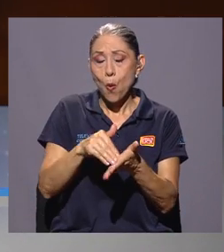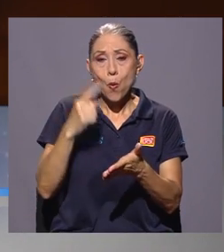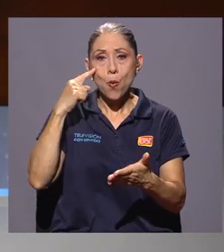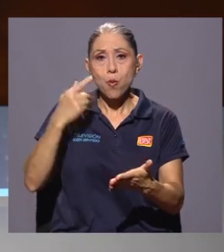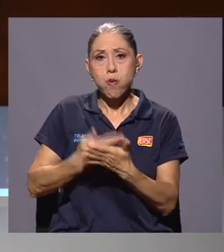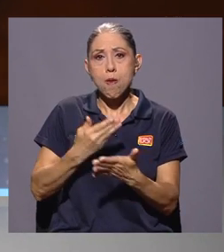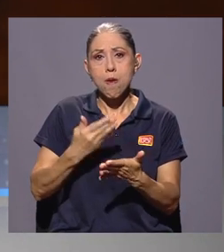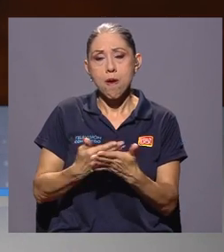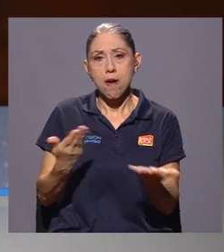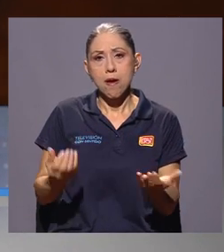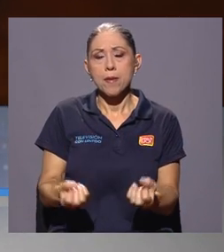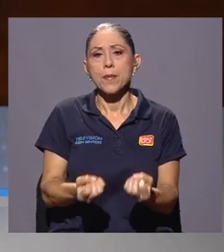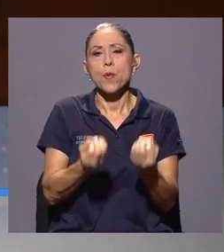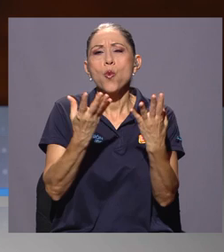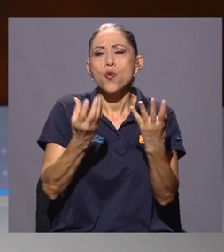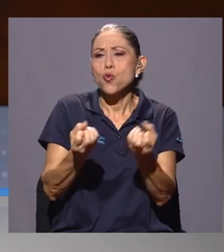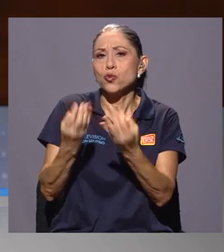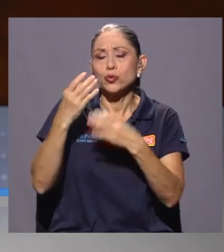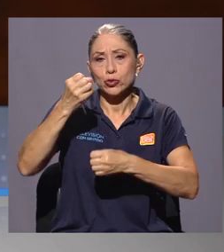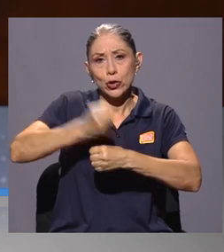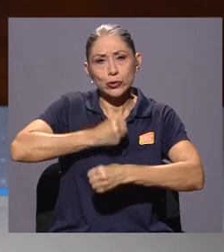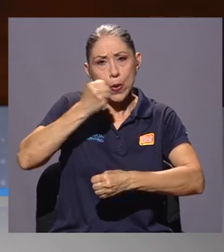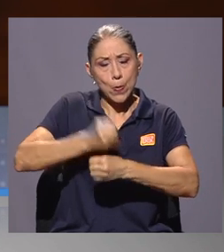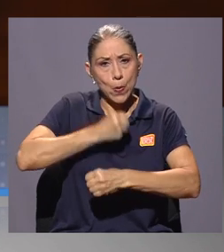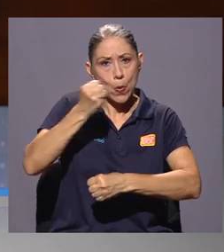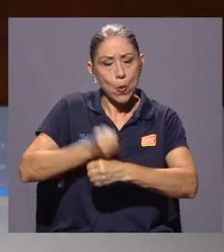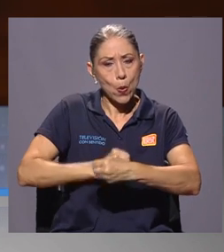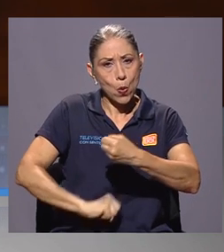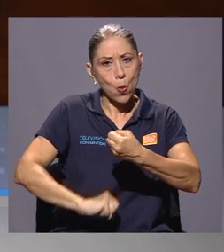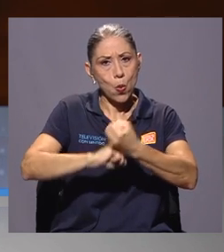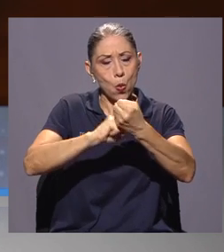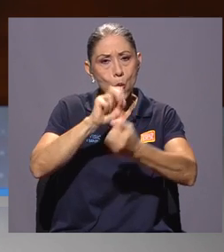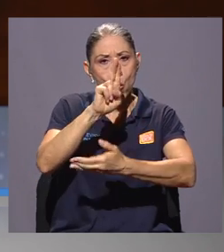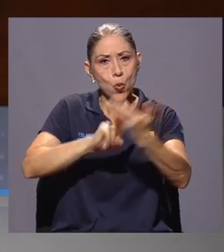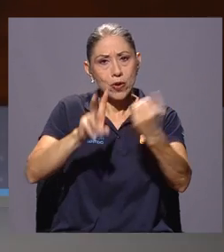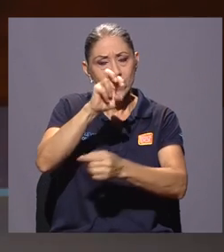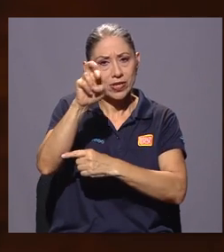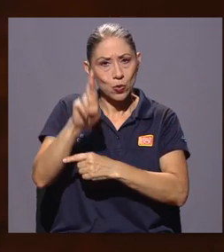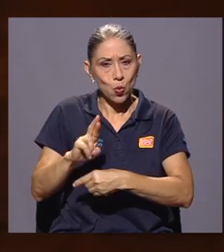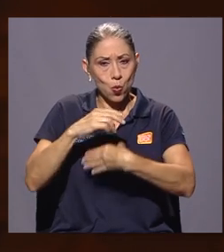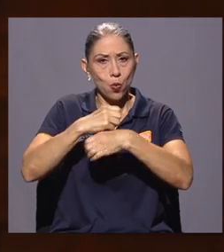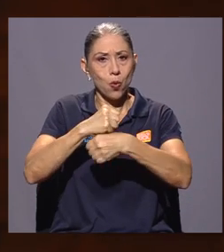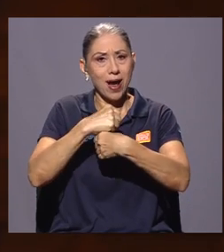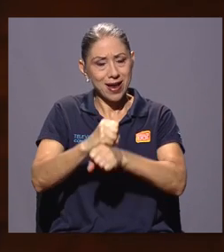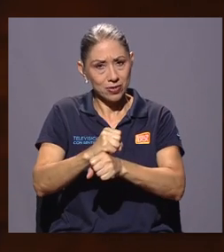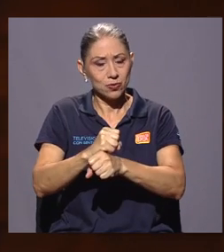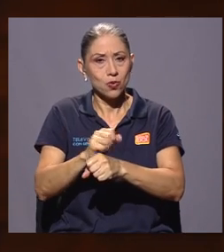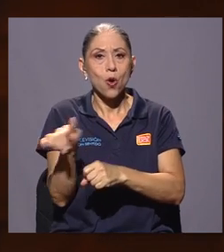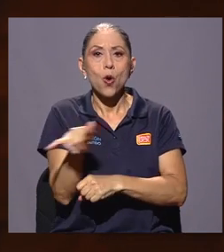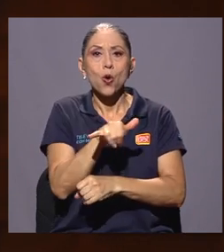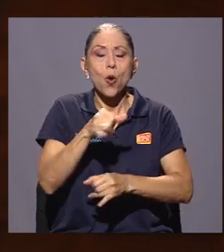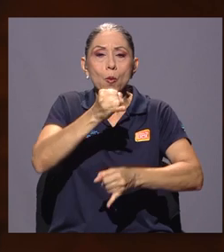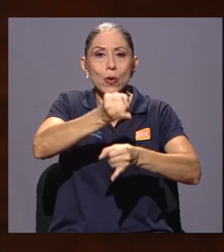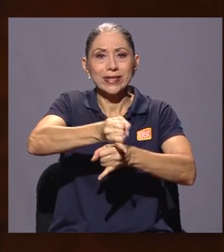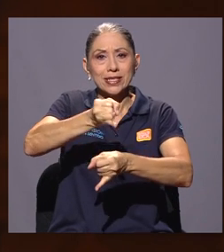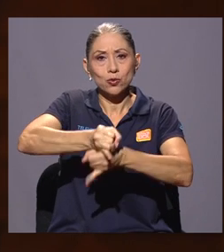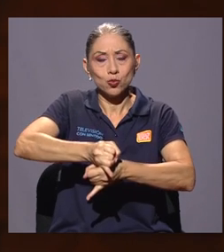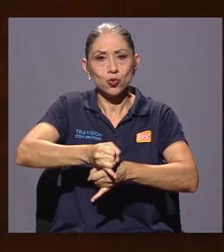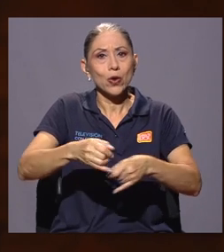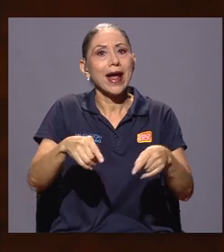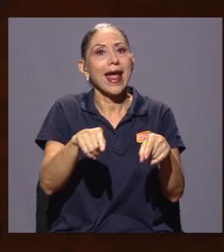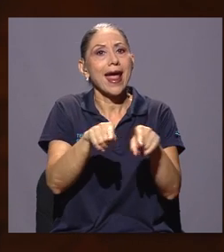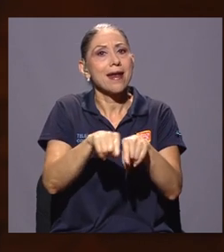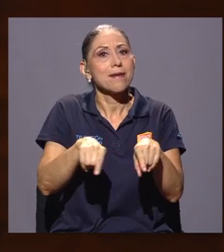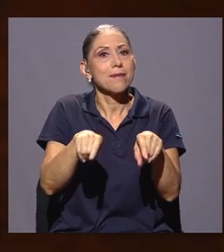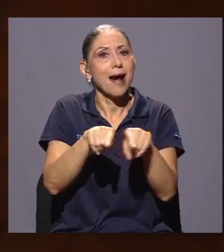demostrado muchos de los aportes que ha hecho la Universidad de Costa Rica como institución